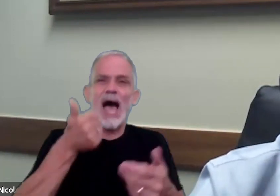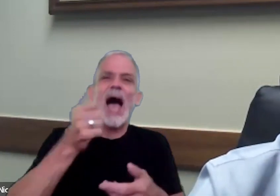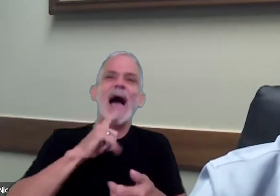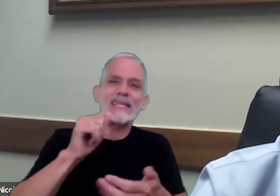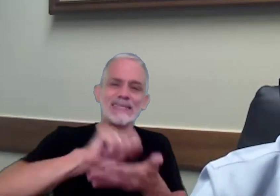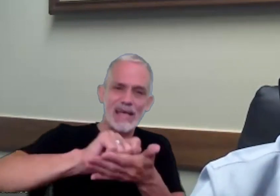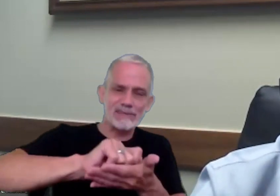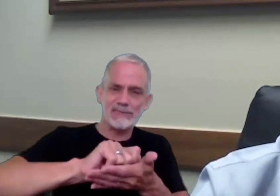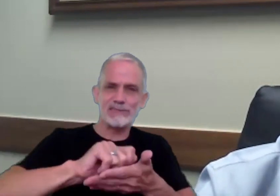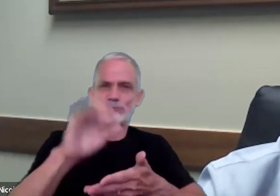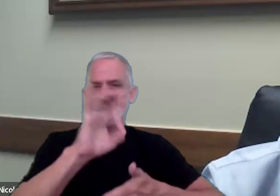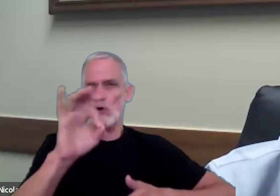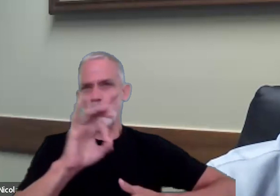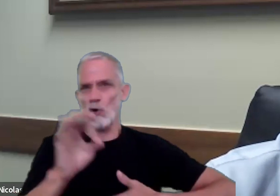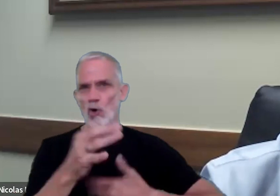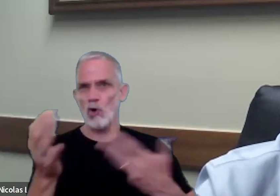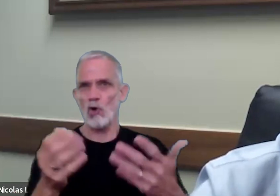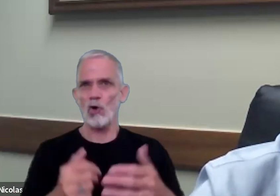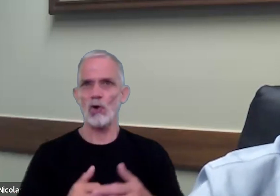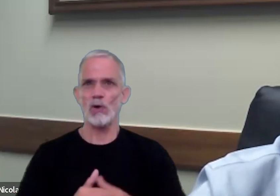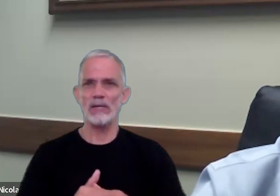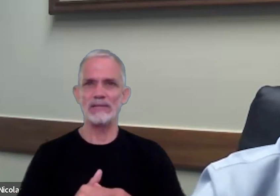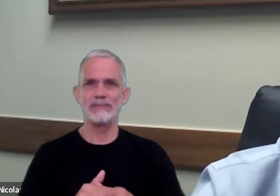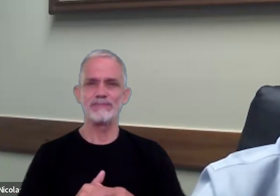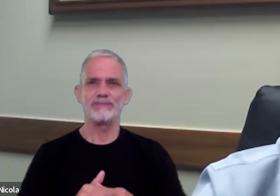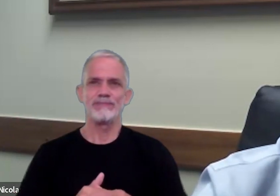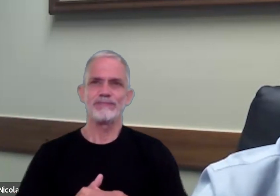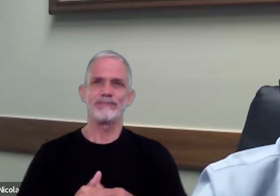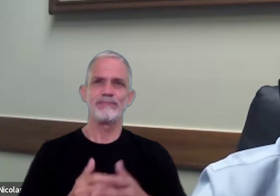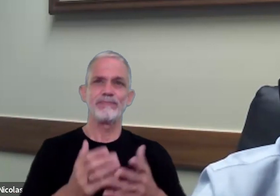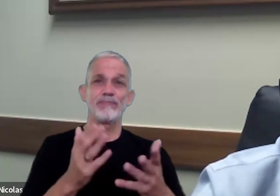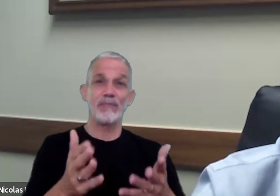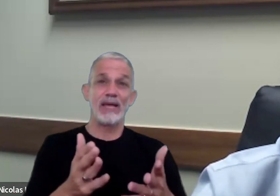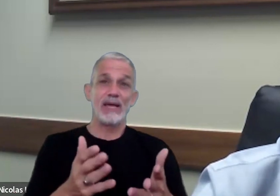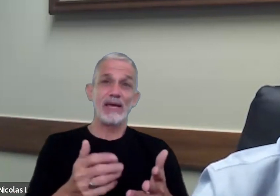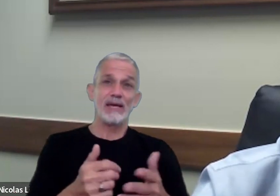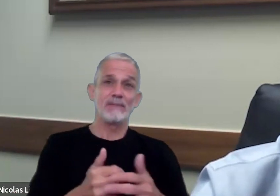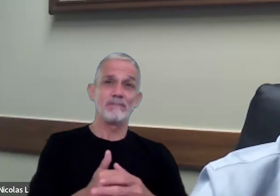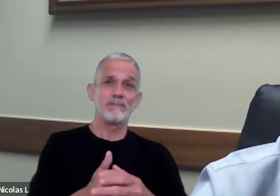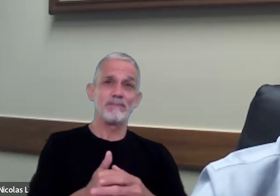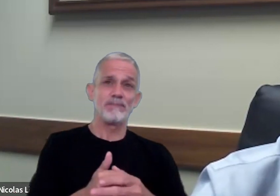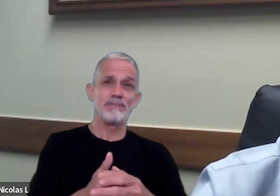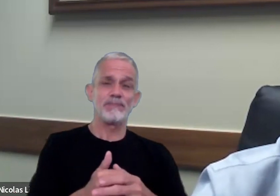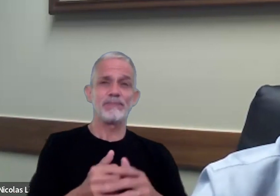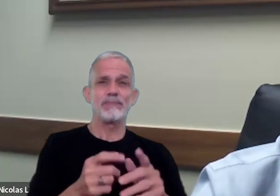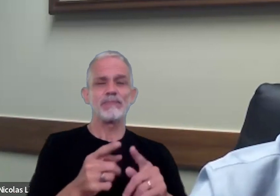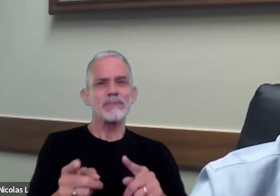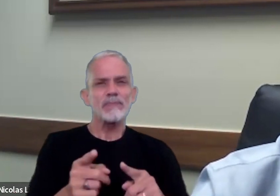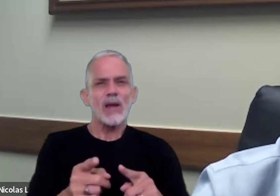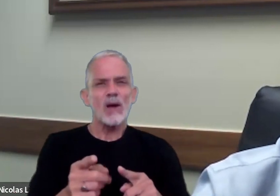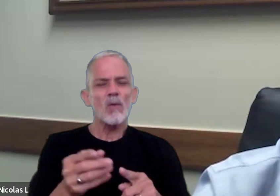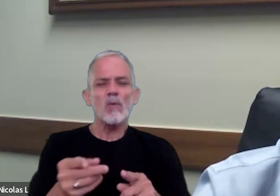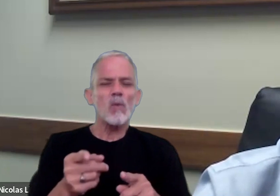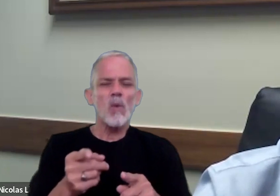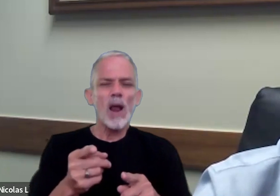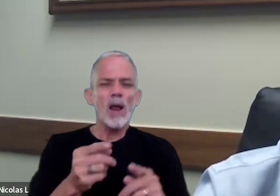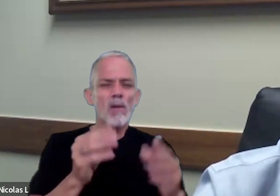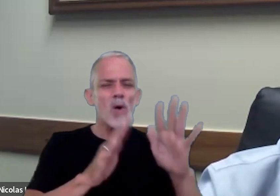o bueno hay que también entender un poco concretamente cuál es la reestructuración en concreto